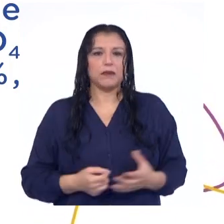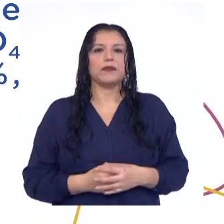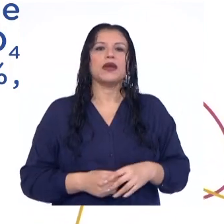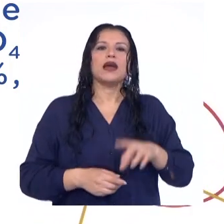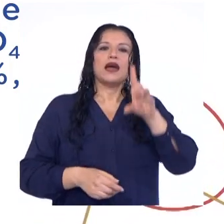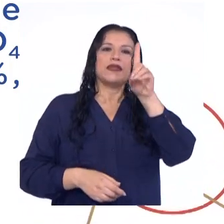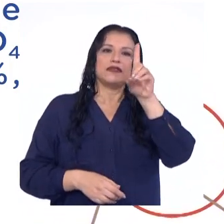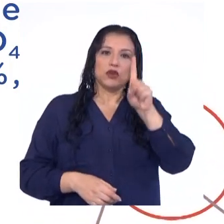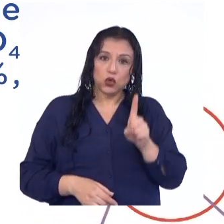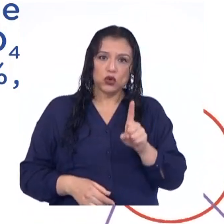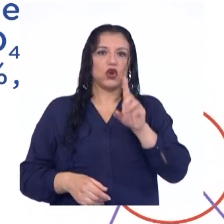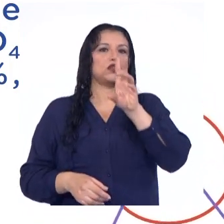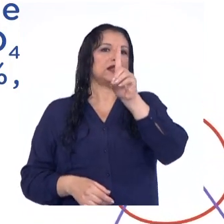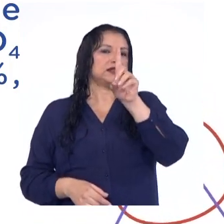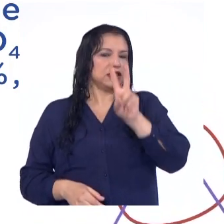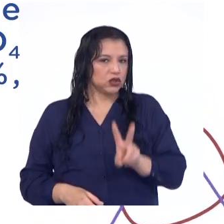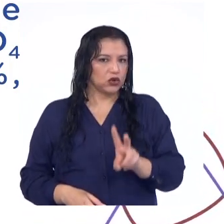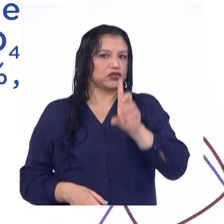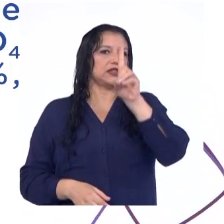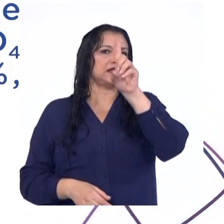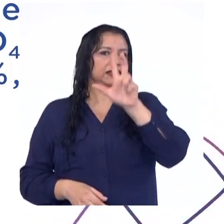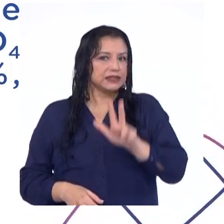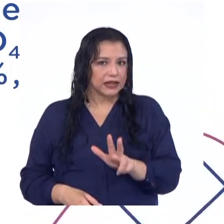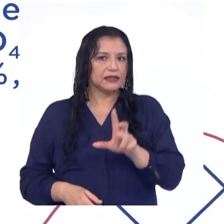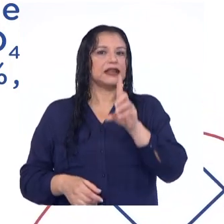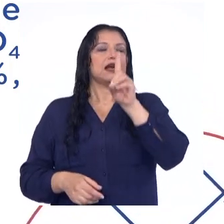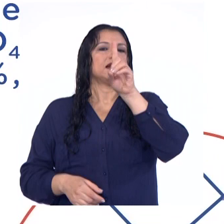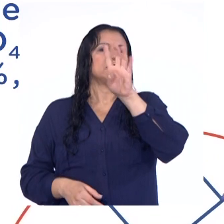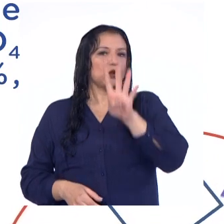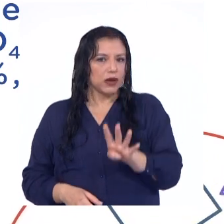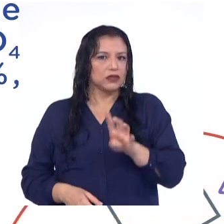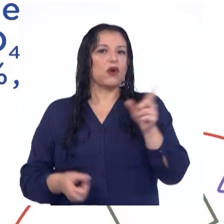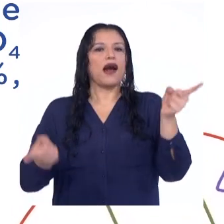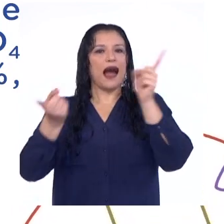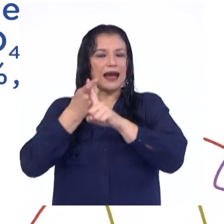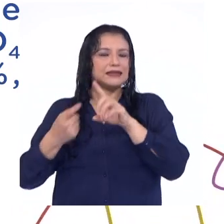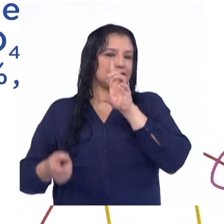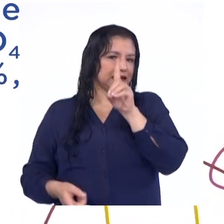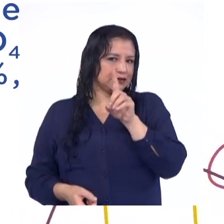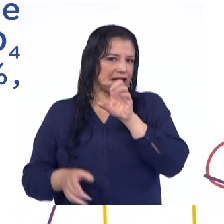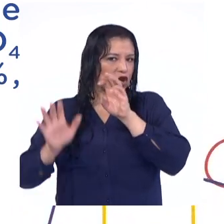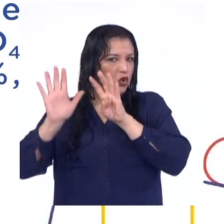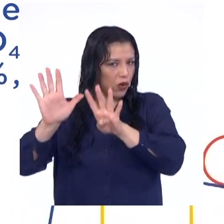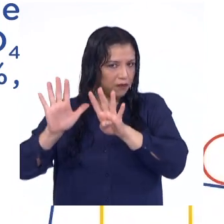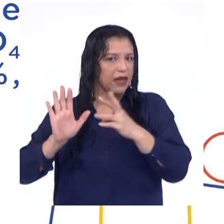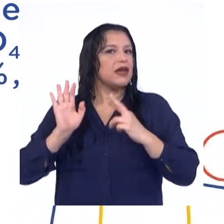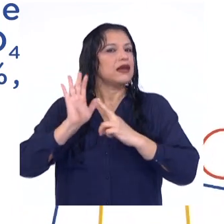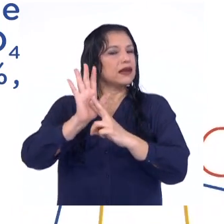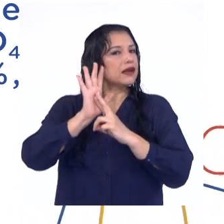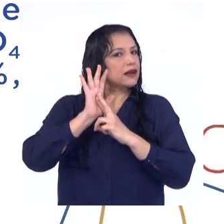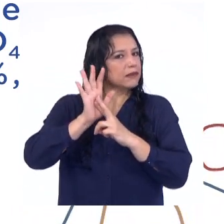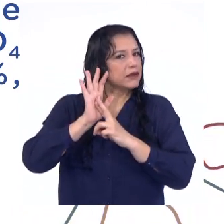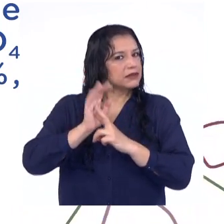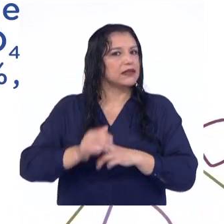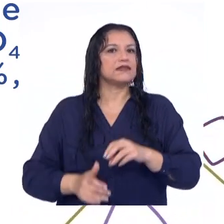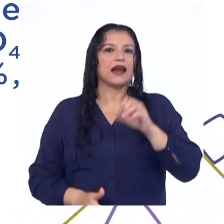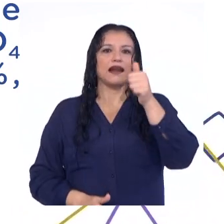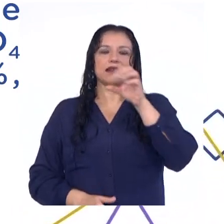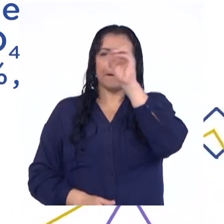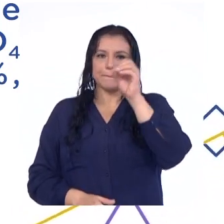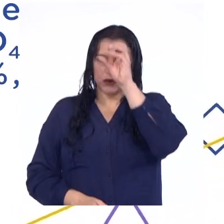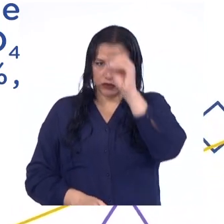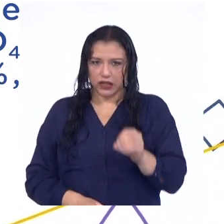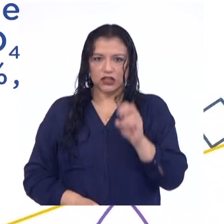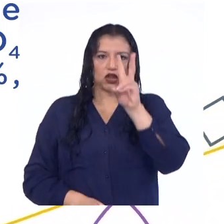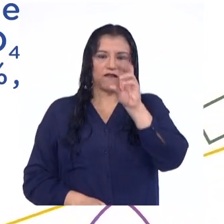desil 1, desil 2, desil 3, desil 4 hasta desil 9, y que representan el 10%,